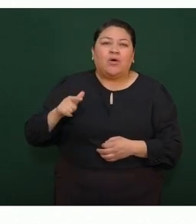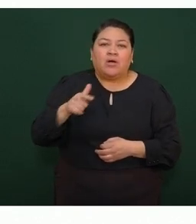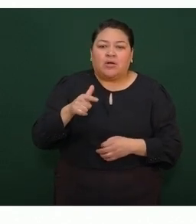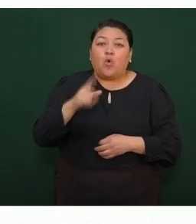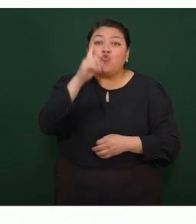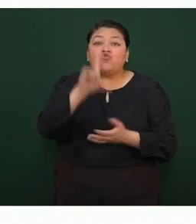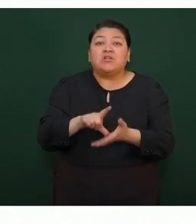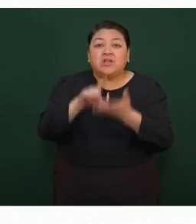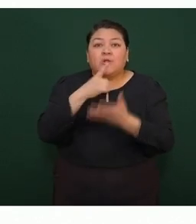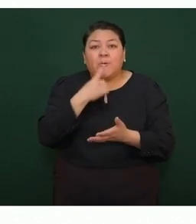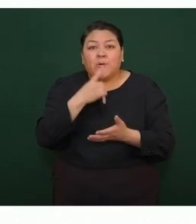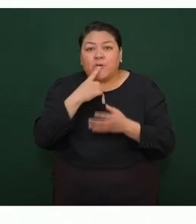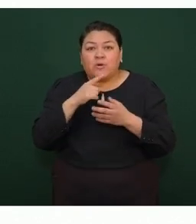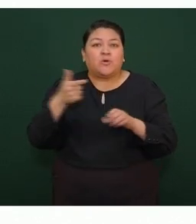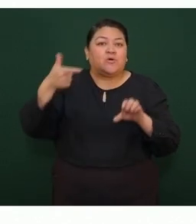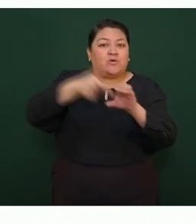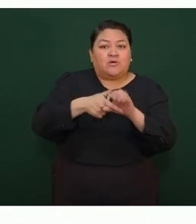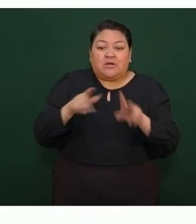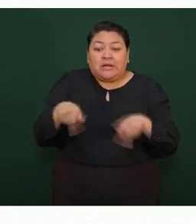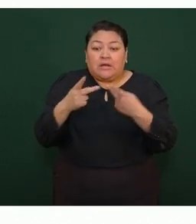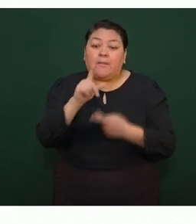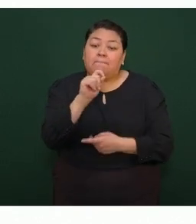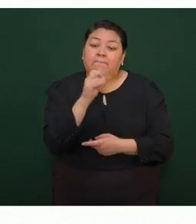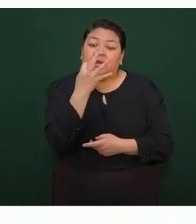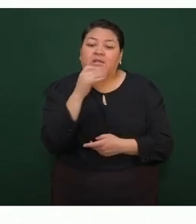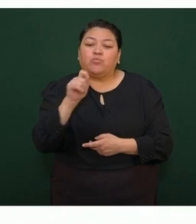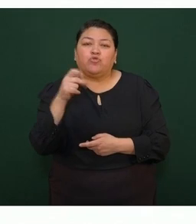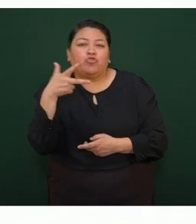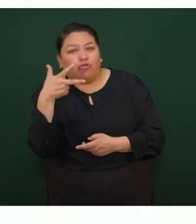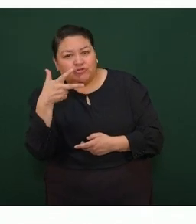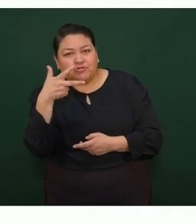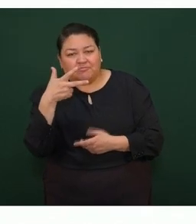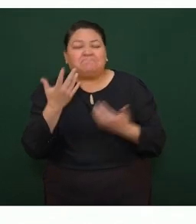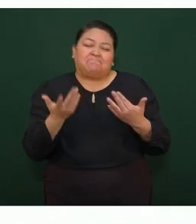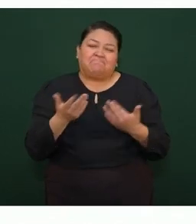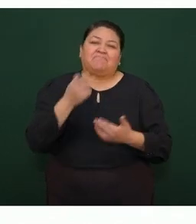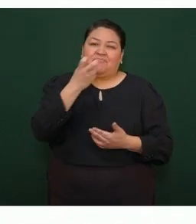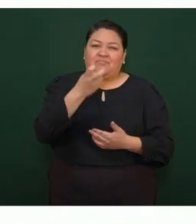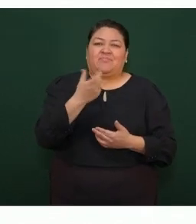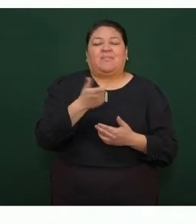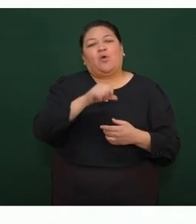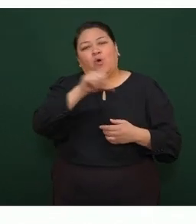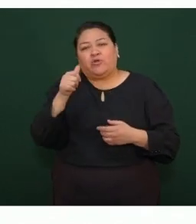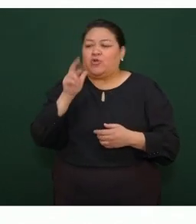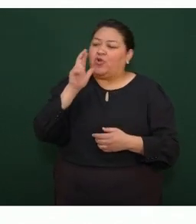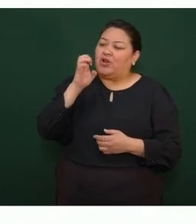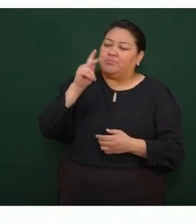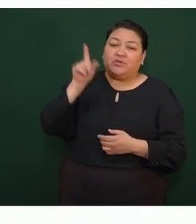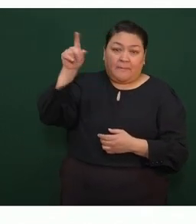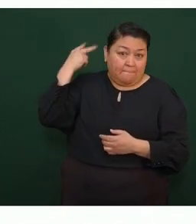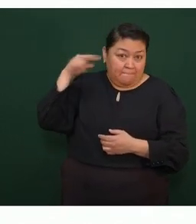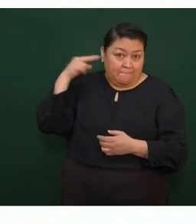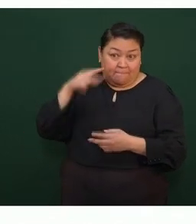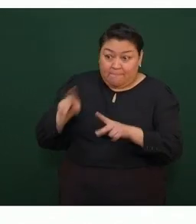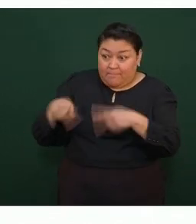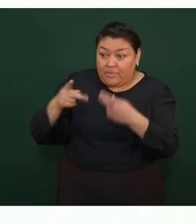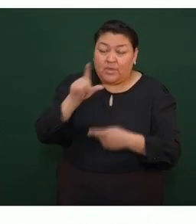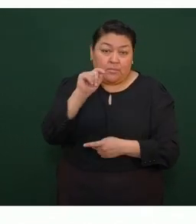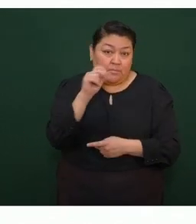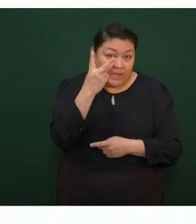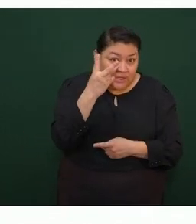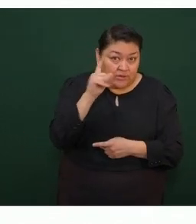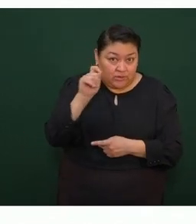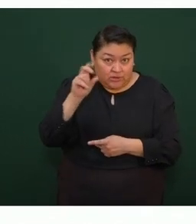litro de Premium en sólo 23 pesos con 8 centavos. Y así tuvimos casos como Repsol en Veracruz, a 22.39,